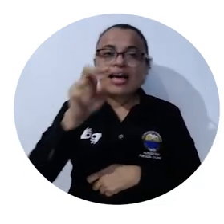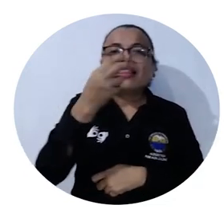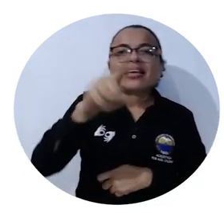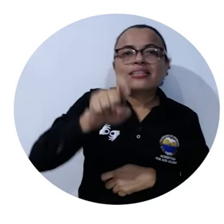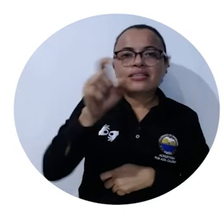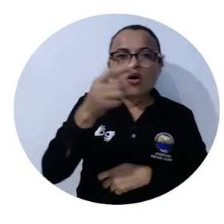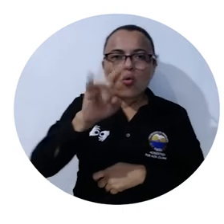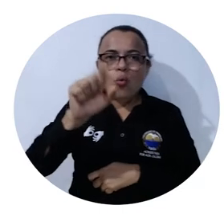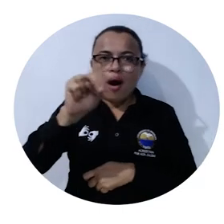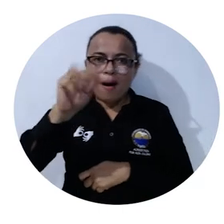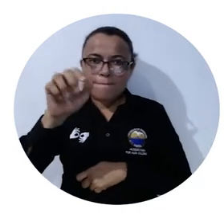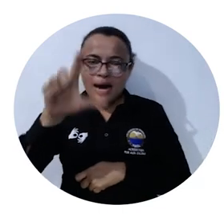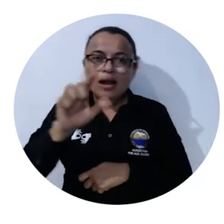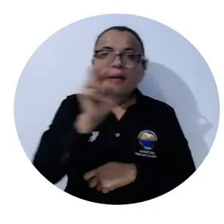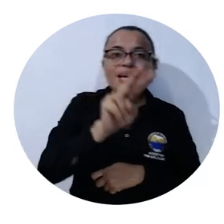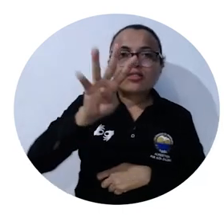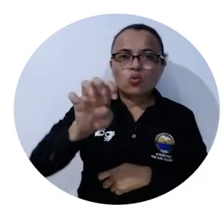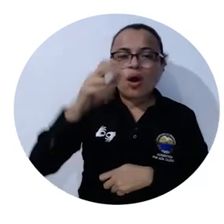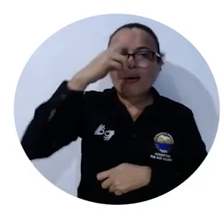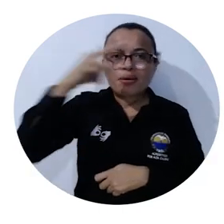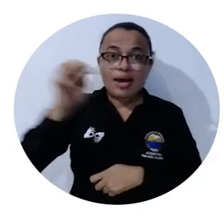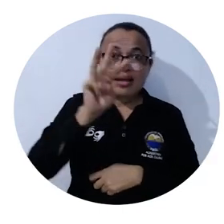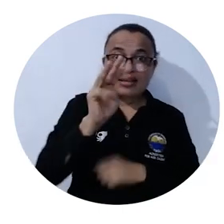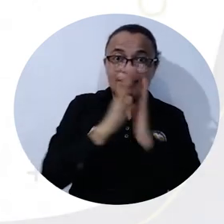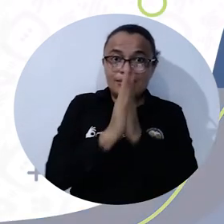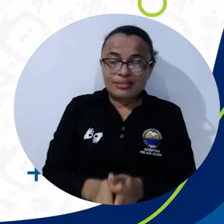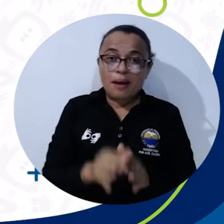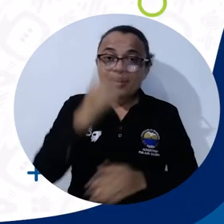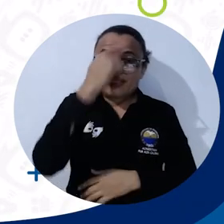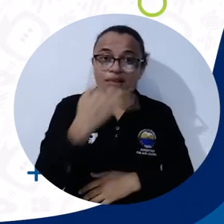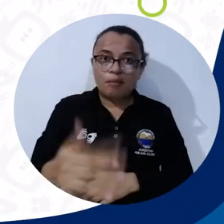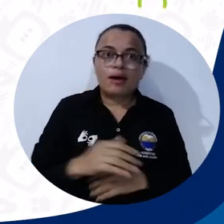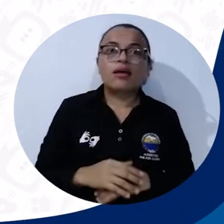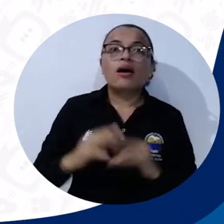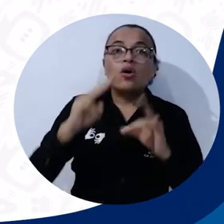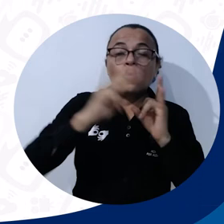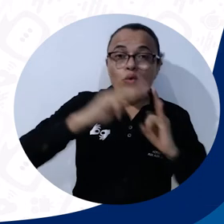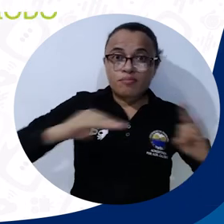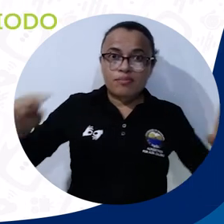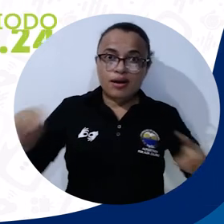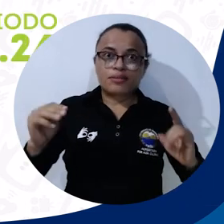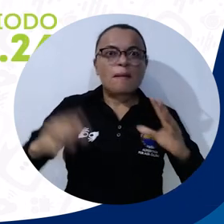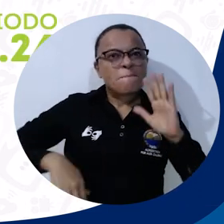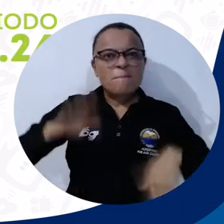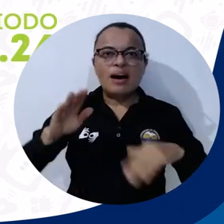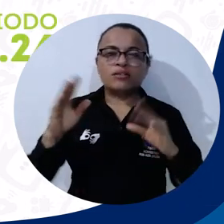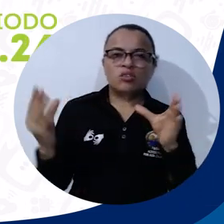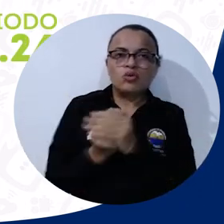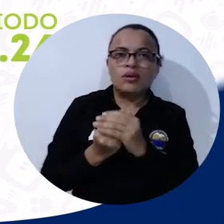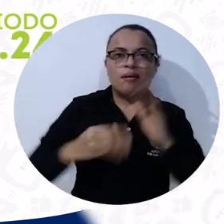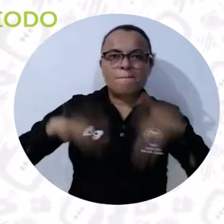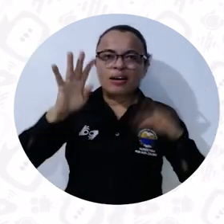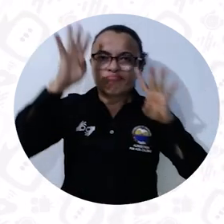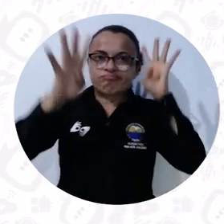Guamal, el veintinueve en Pibijay y el tres de diciembre en Santa Marta. Universidad del Magdalena, aún más incluyente